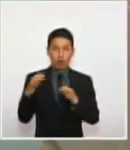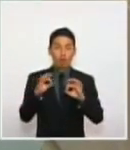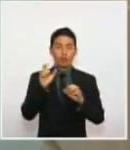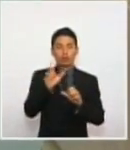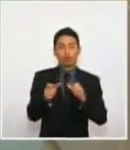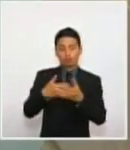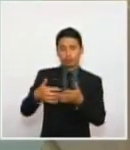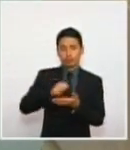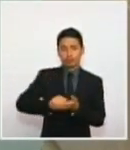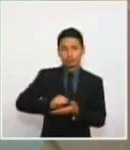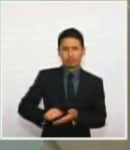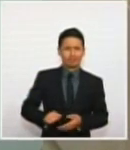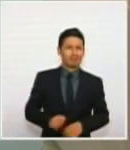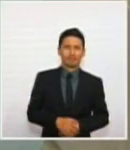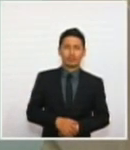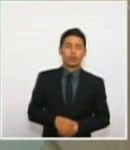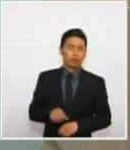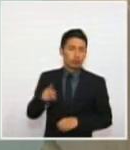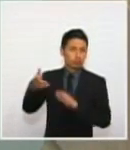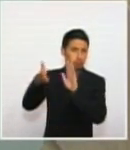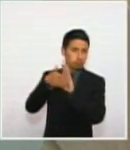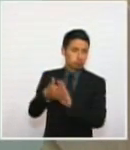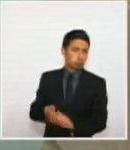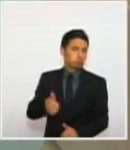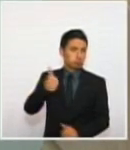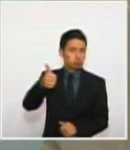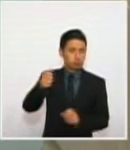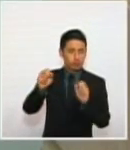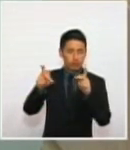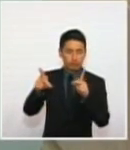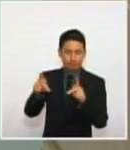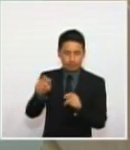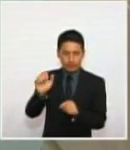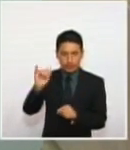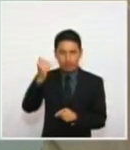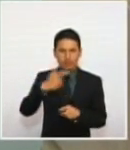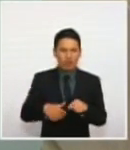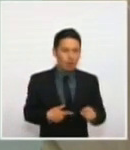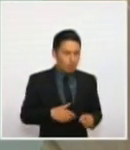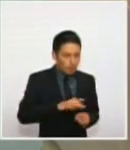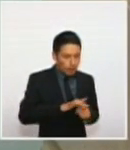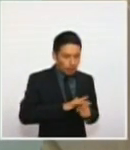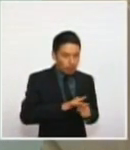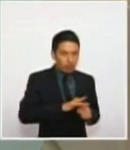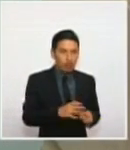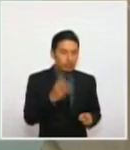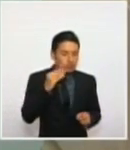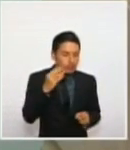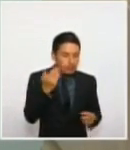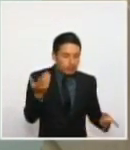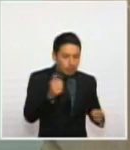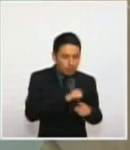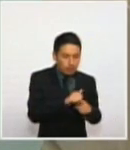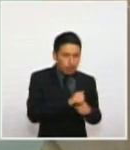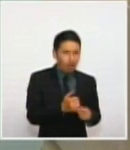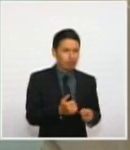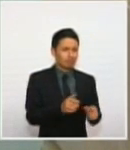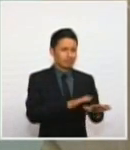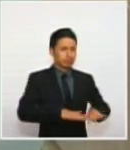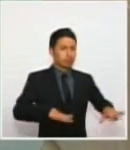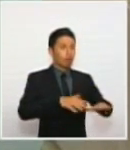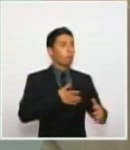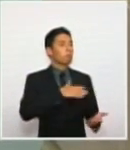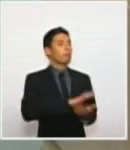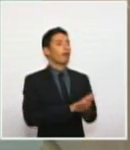este país, no solo por eso, que son argumentos válidos, sino por la realidad, por la práctica, por los accionarios de impunidad que se van a